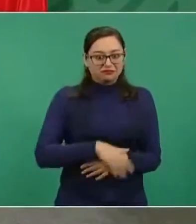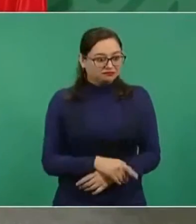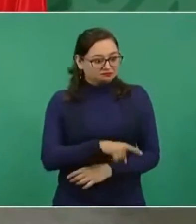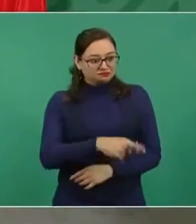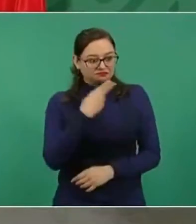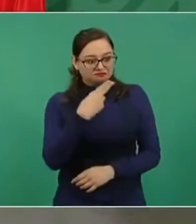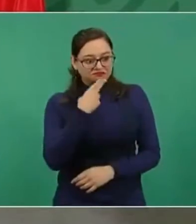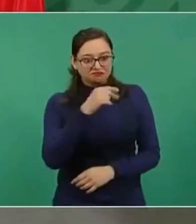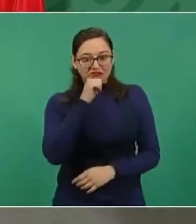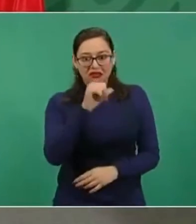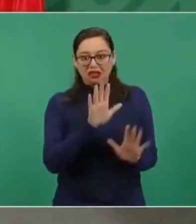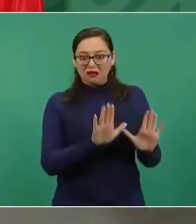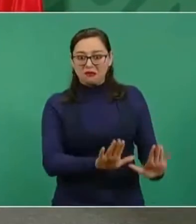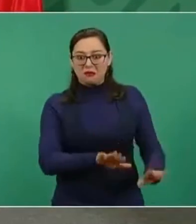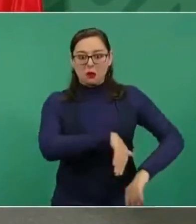utiliza.